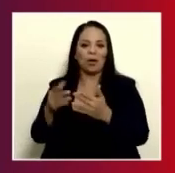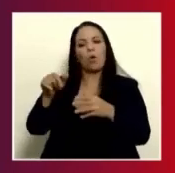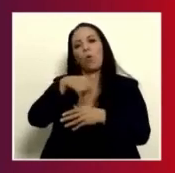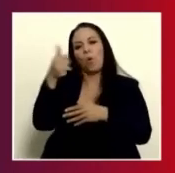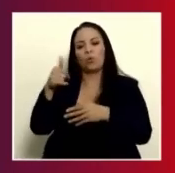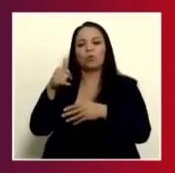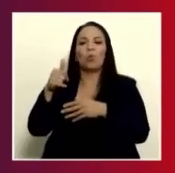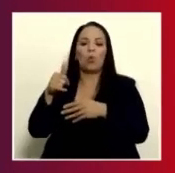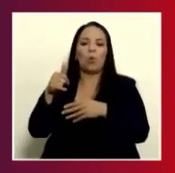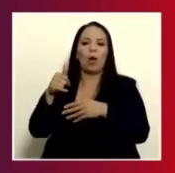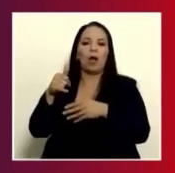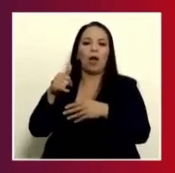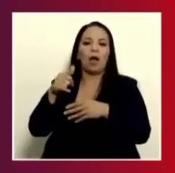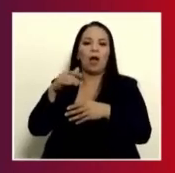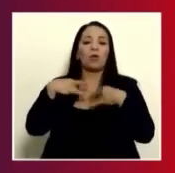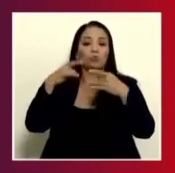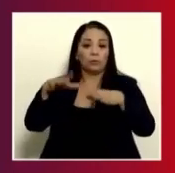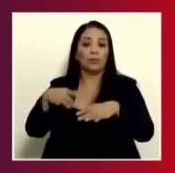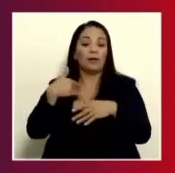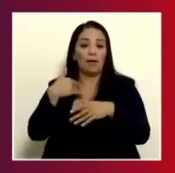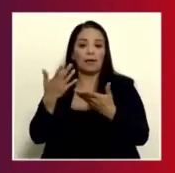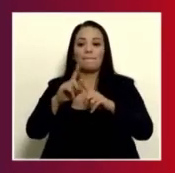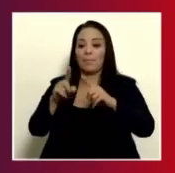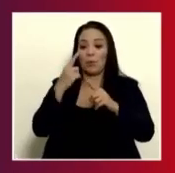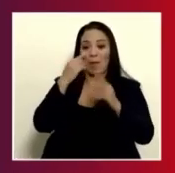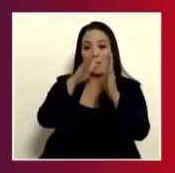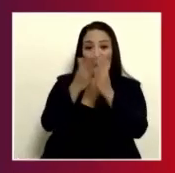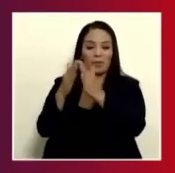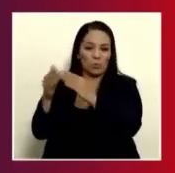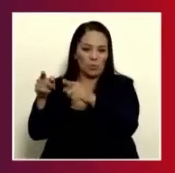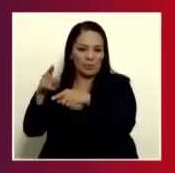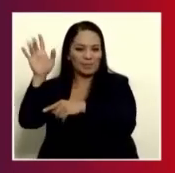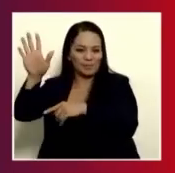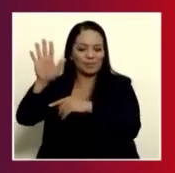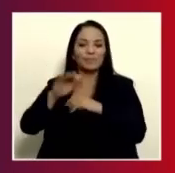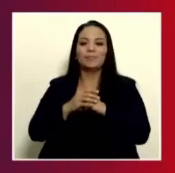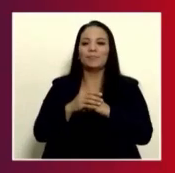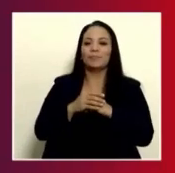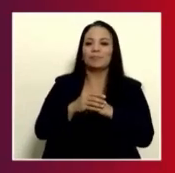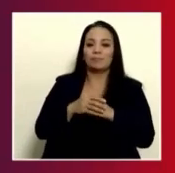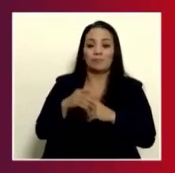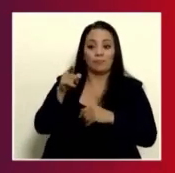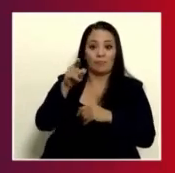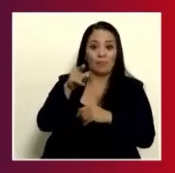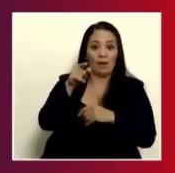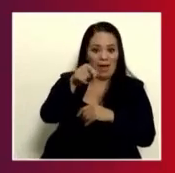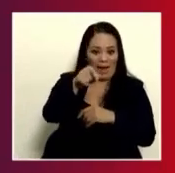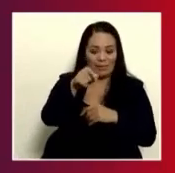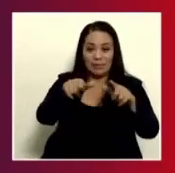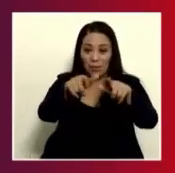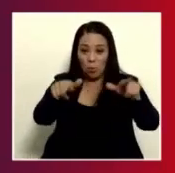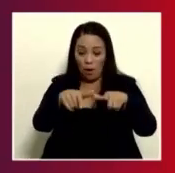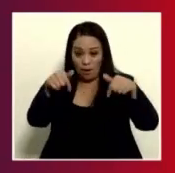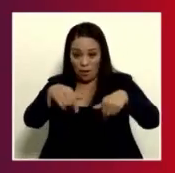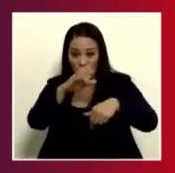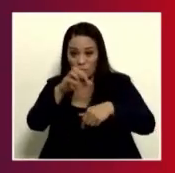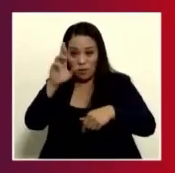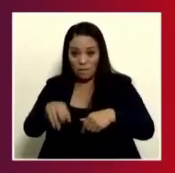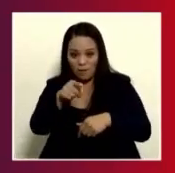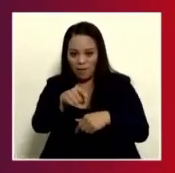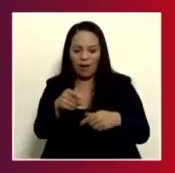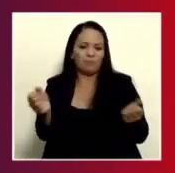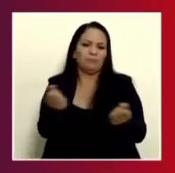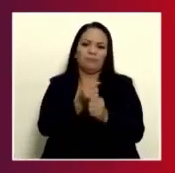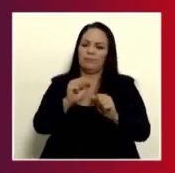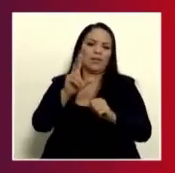De acuerdo a esas normas internacionales, de ahí, en las condiciones actuales, esto nunca hubiera tenido un permiso para una concentración